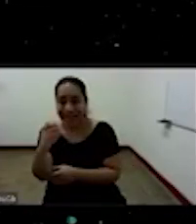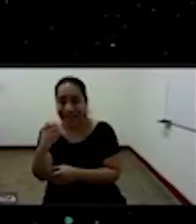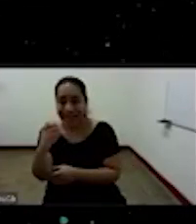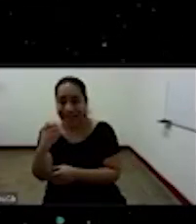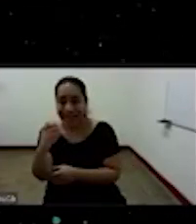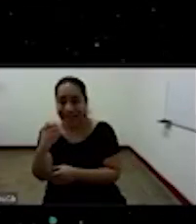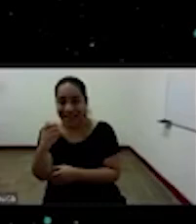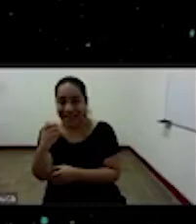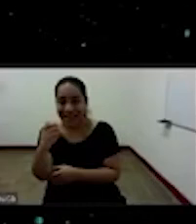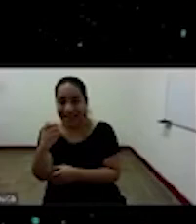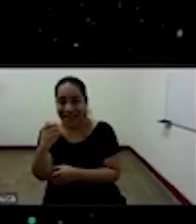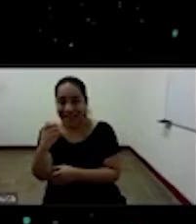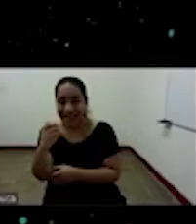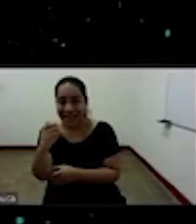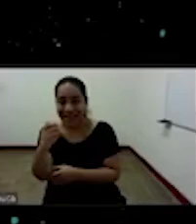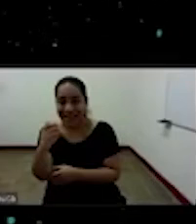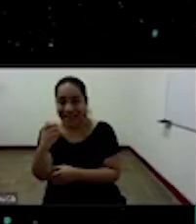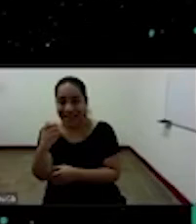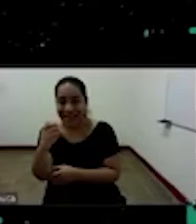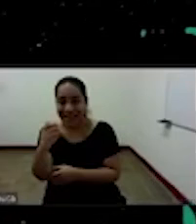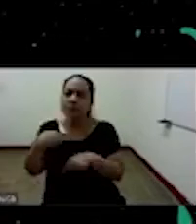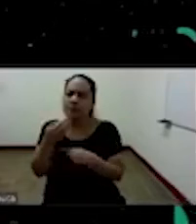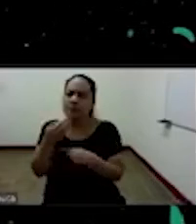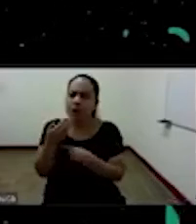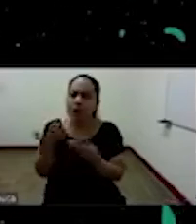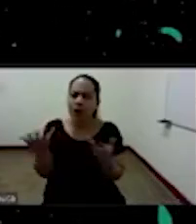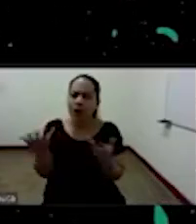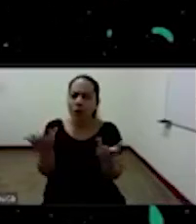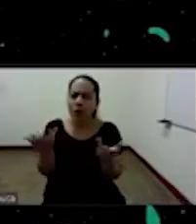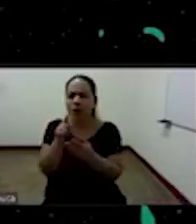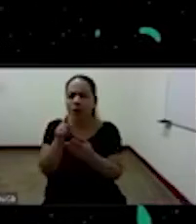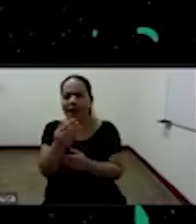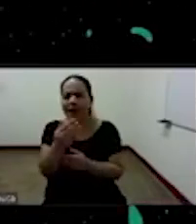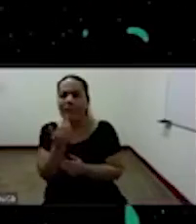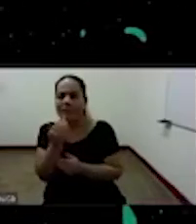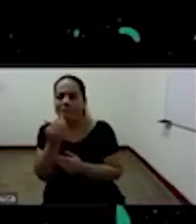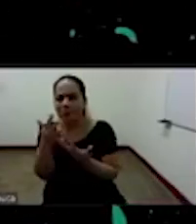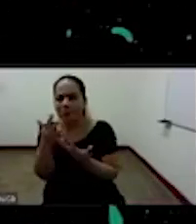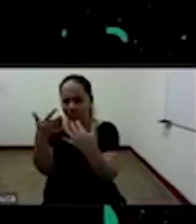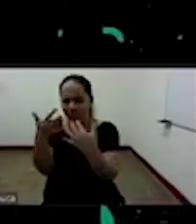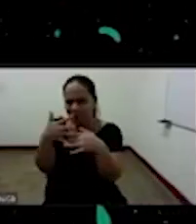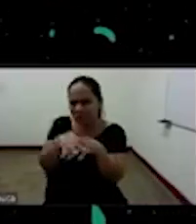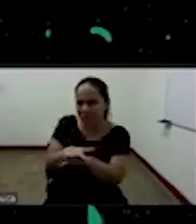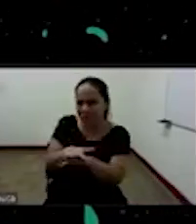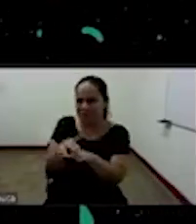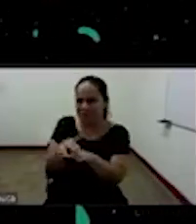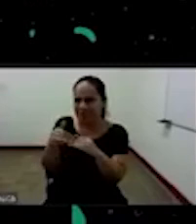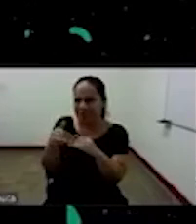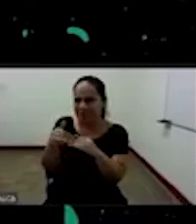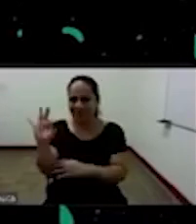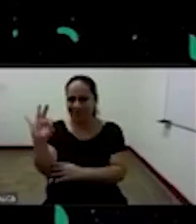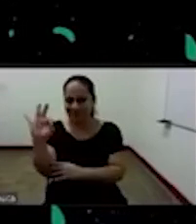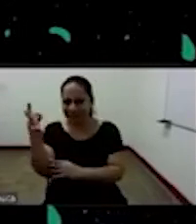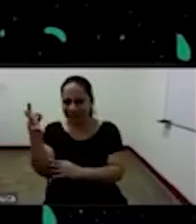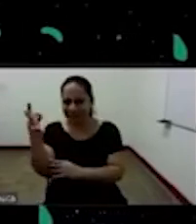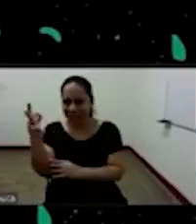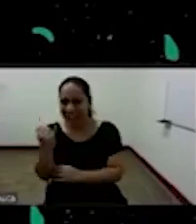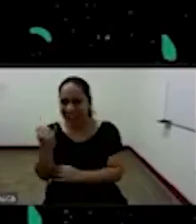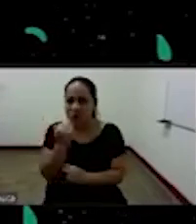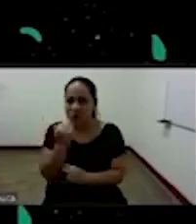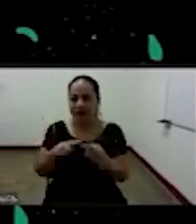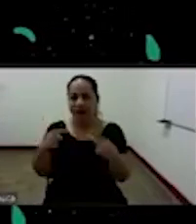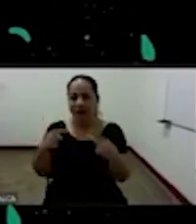este viene por ejemplo pero este también es una mezcla como entre el francés, el español y y